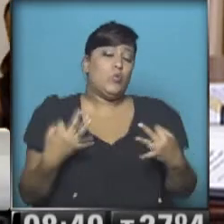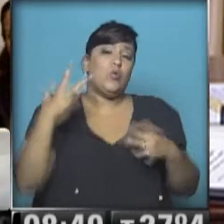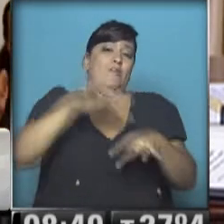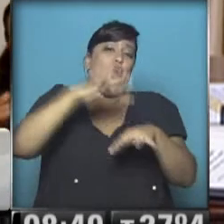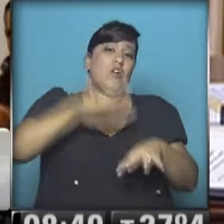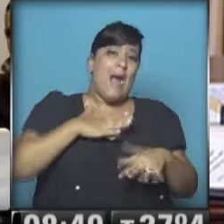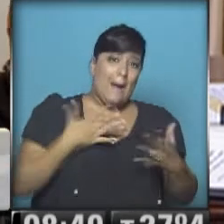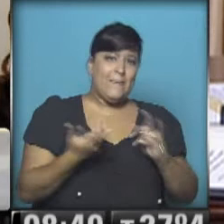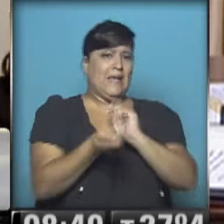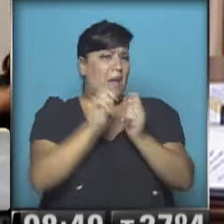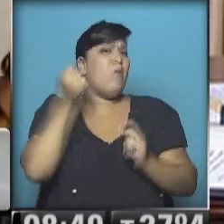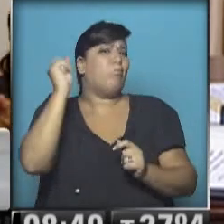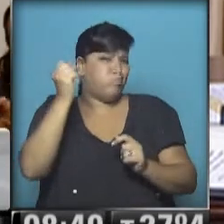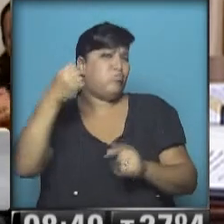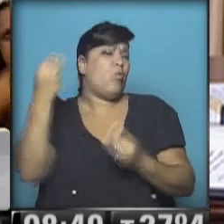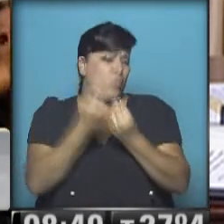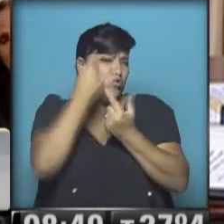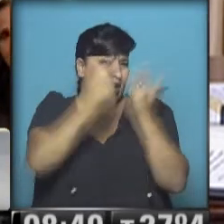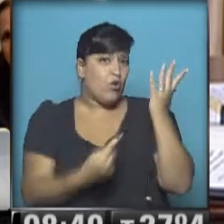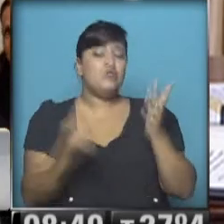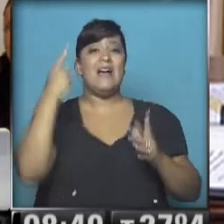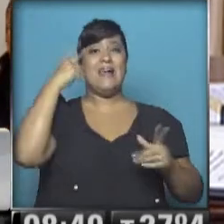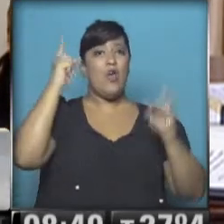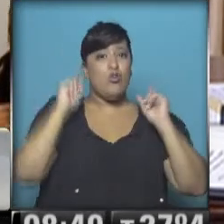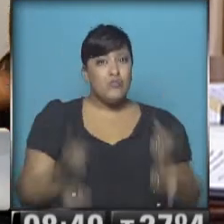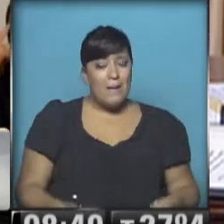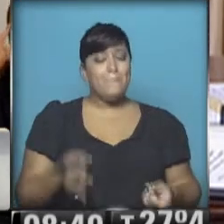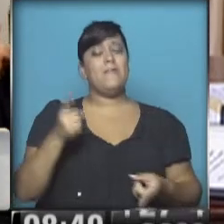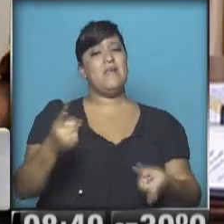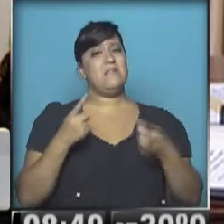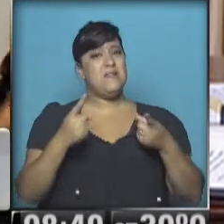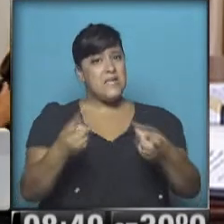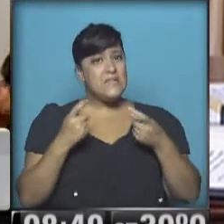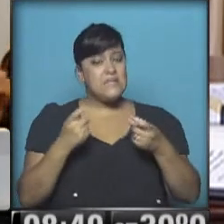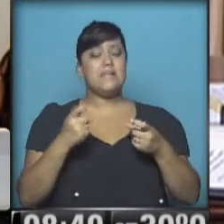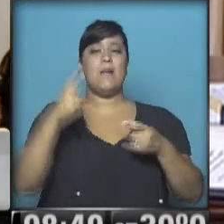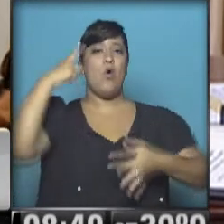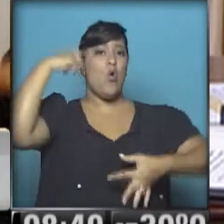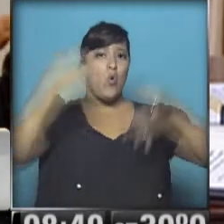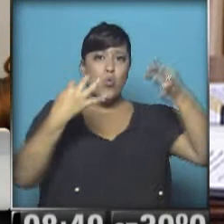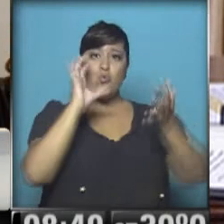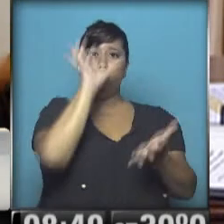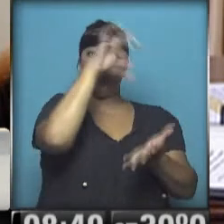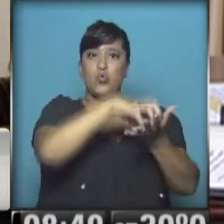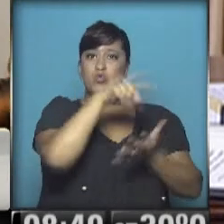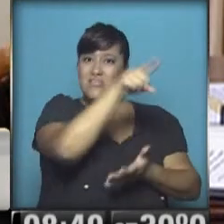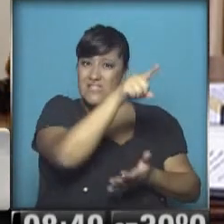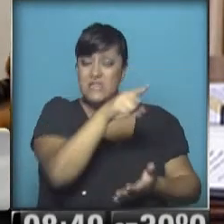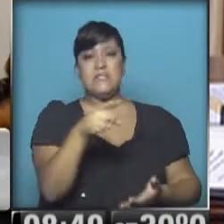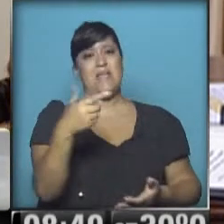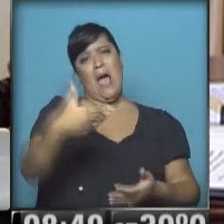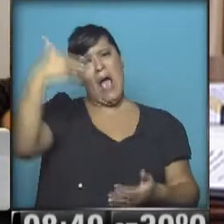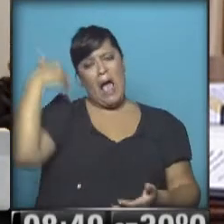cosas hemos hecho, y creo que también es necesario que la justicia, que ha